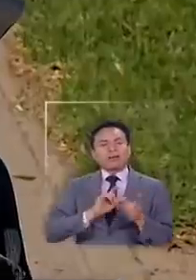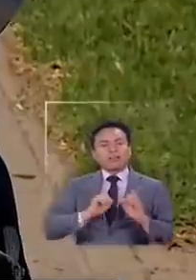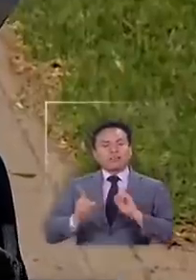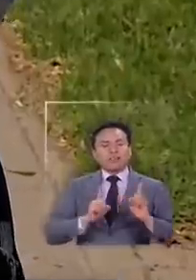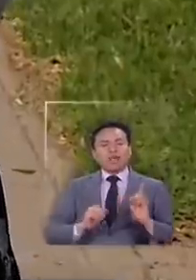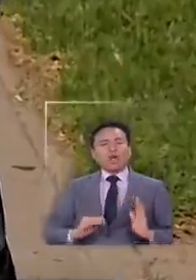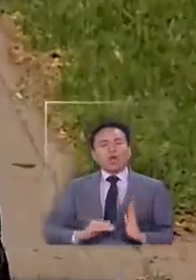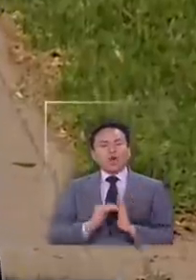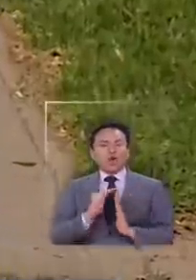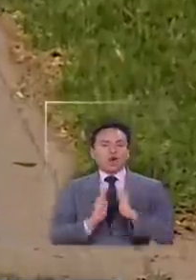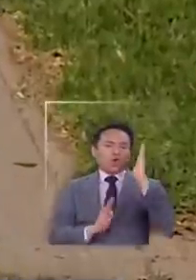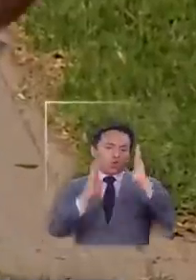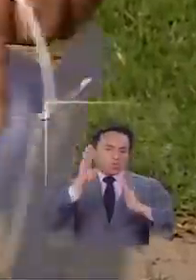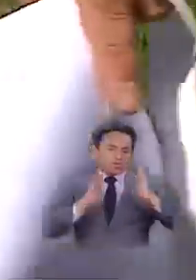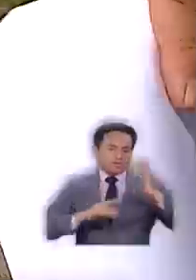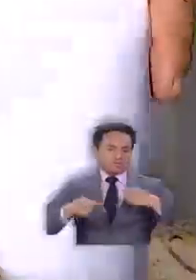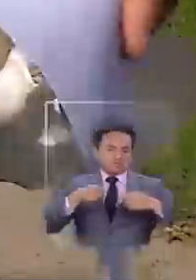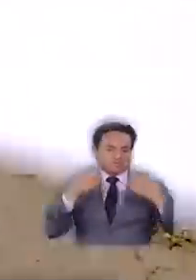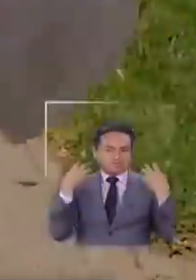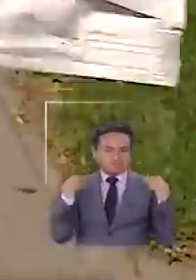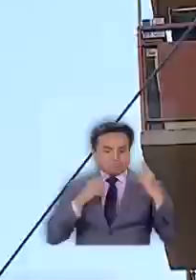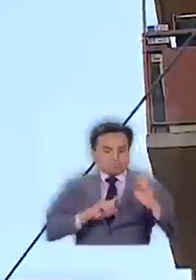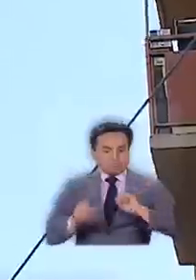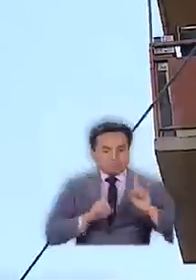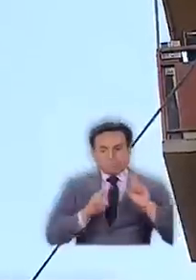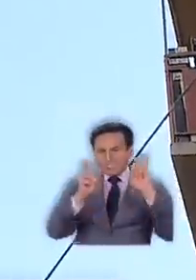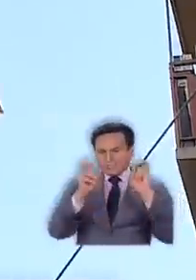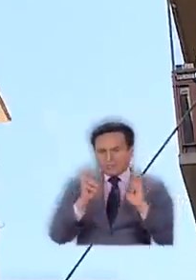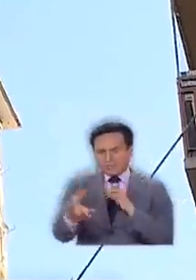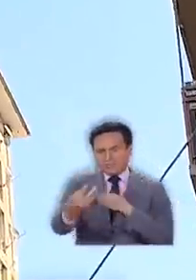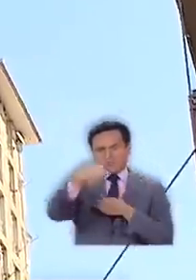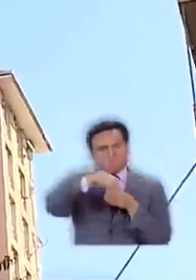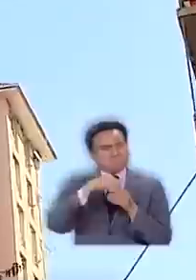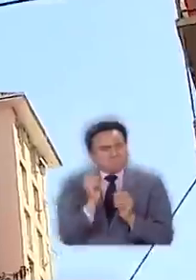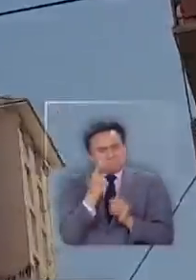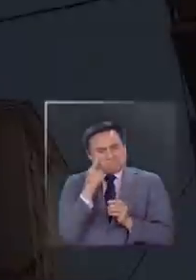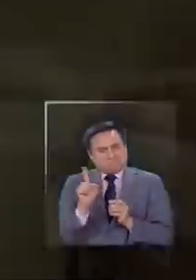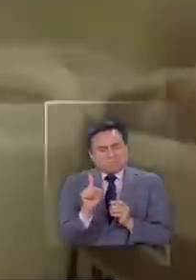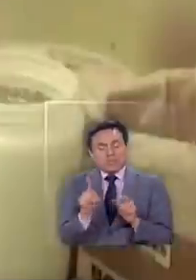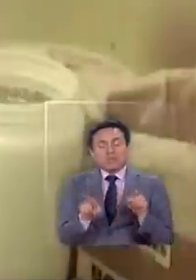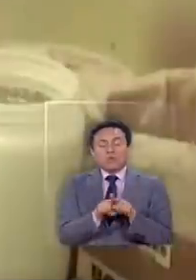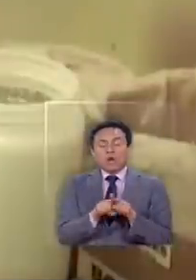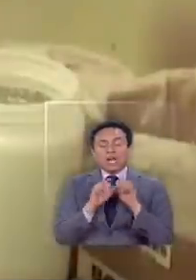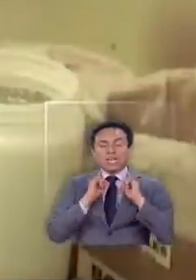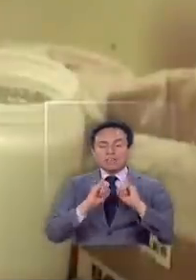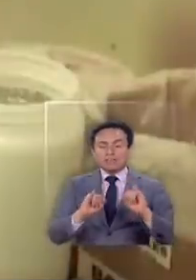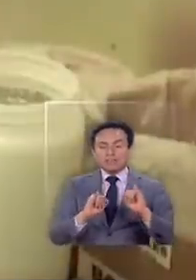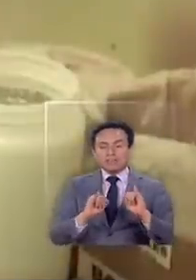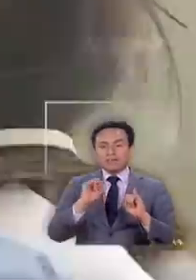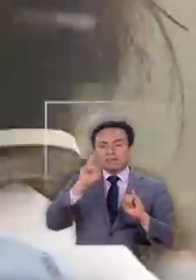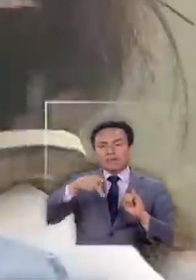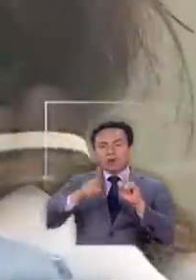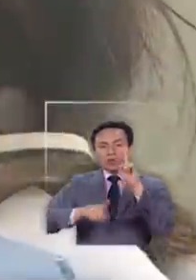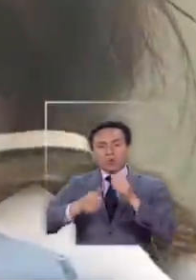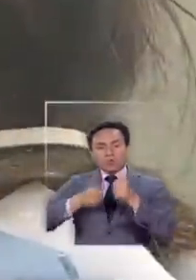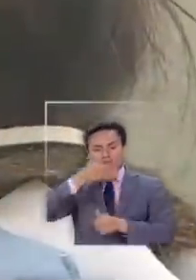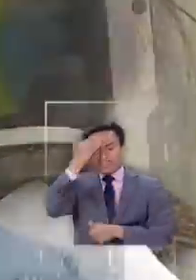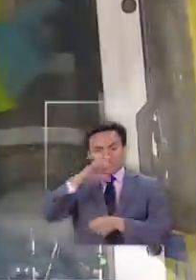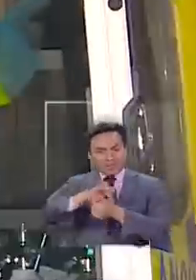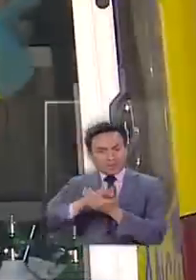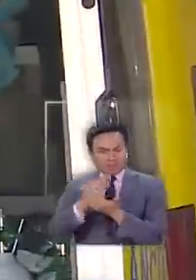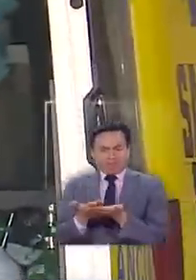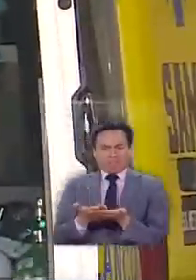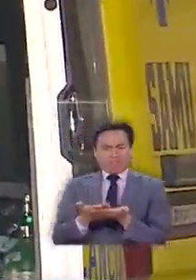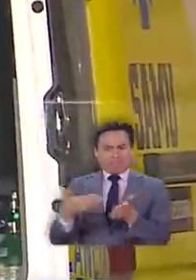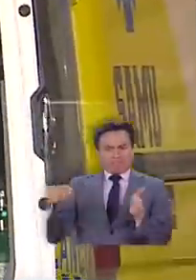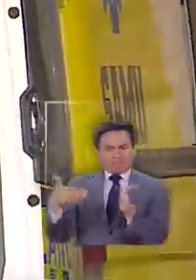de Condominios y Edificios dicen que el recinto en cuestión no pertenece a su red. De igual forma aclaran que restringir el acceso a los profesionales de la salud